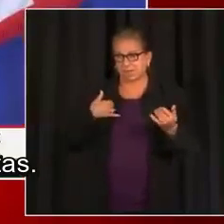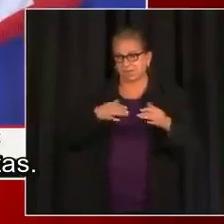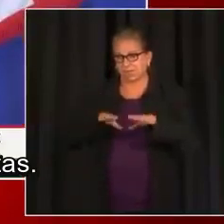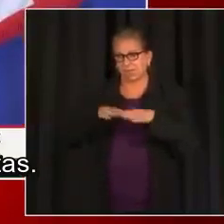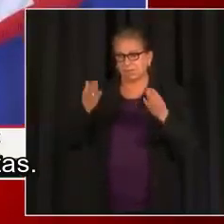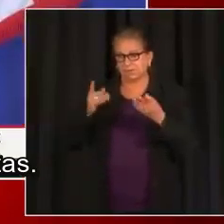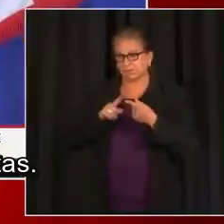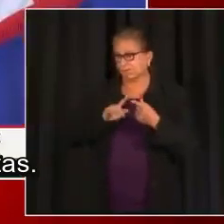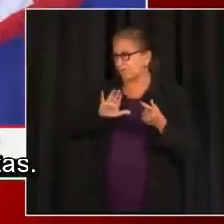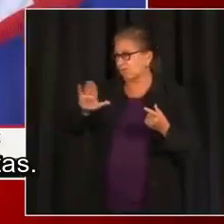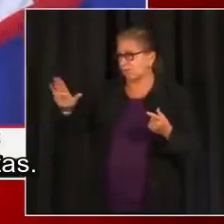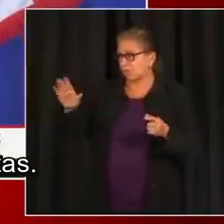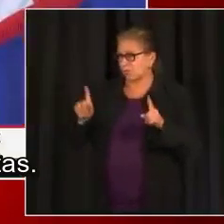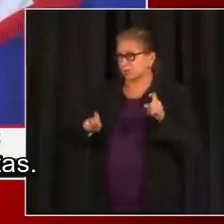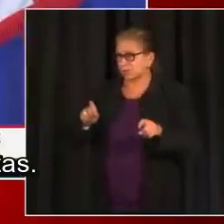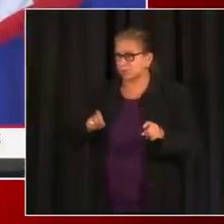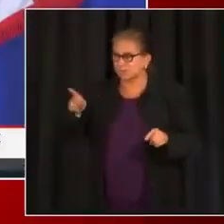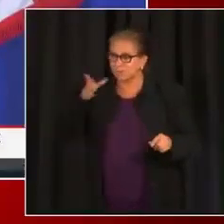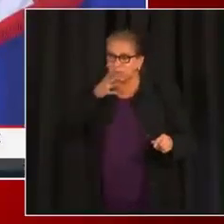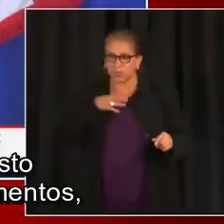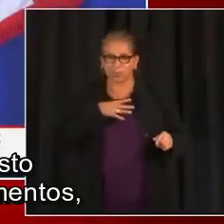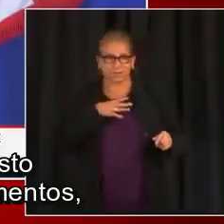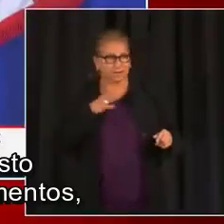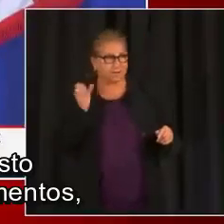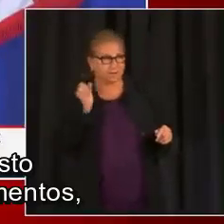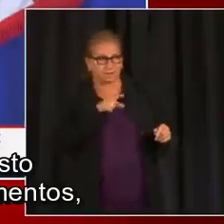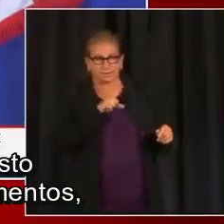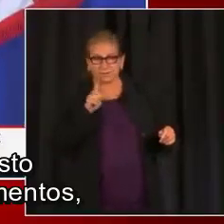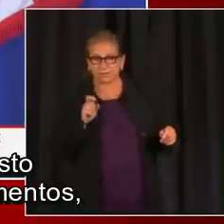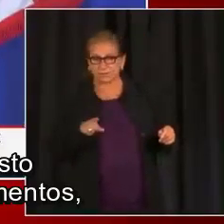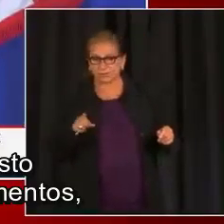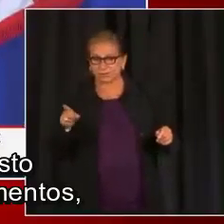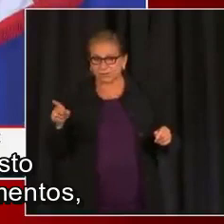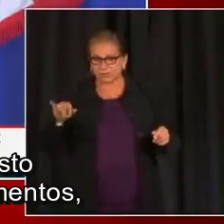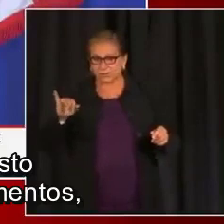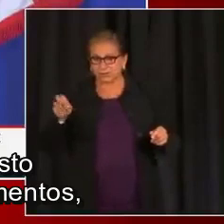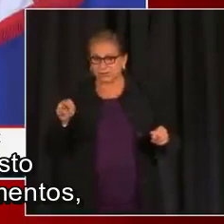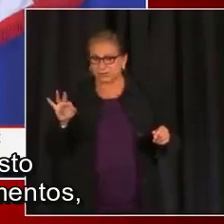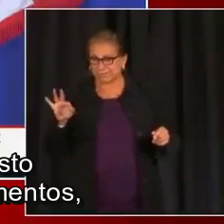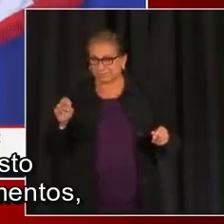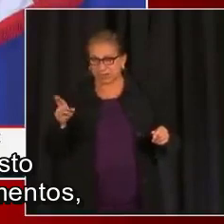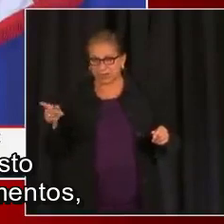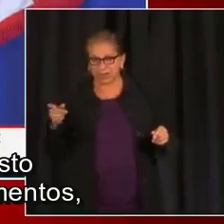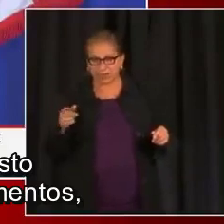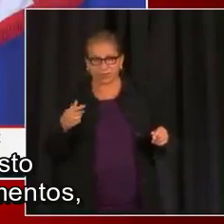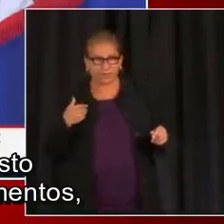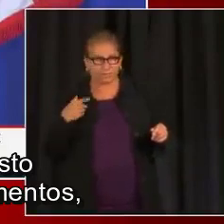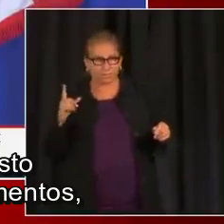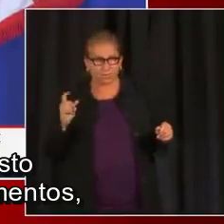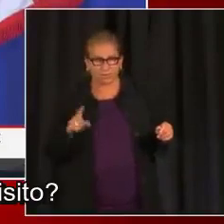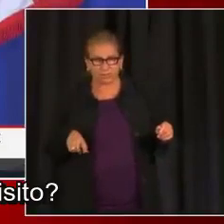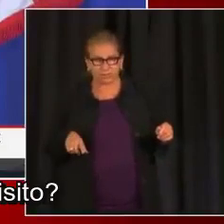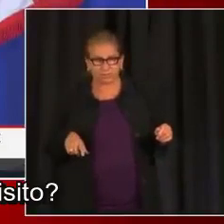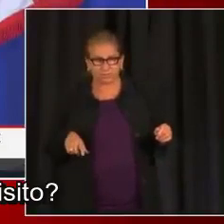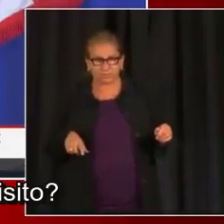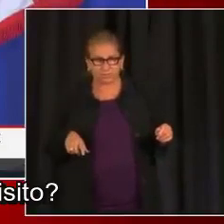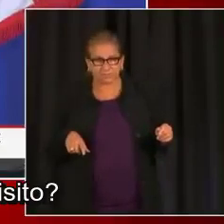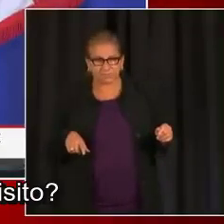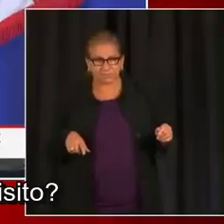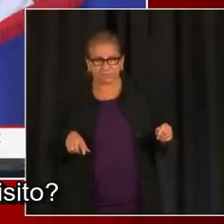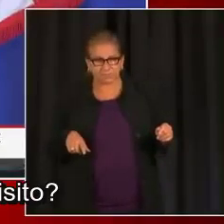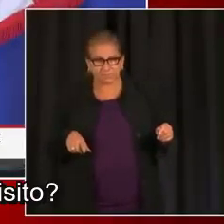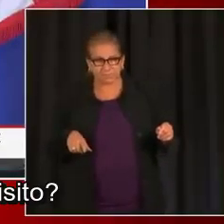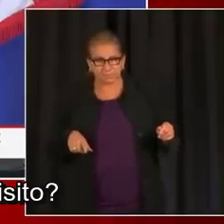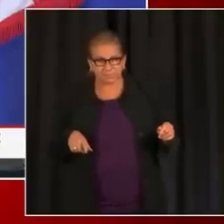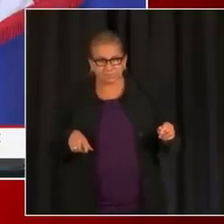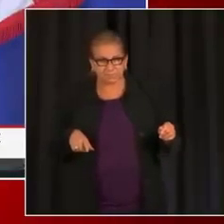y vamos a aceptar sus preguntas. Sí, Alcaldesa, ¿cómo impactará esto a los restaurantes y locales de alimentos si ahora la mascarilla